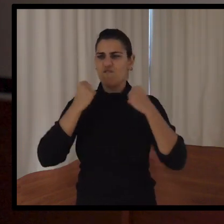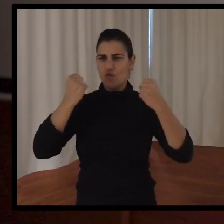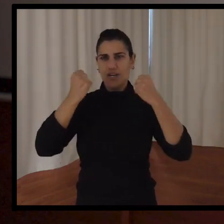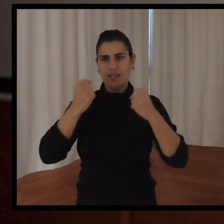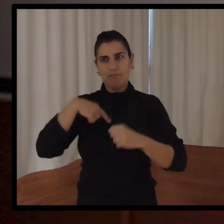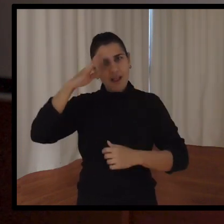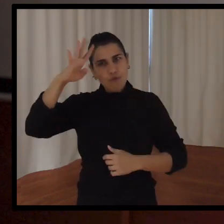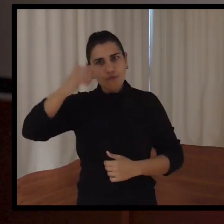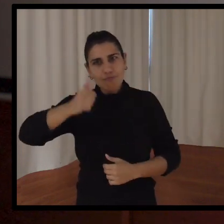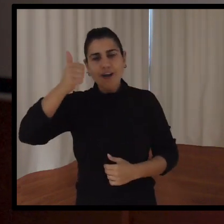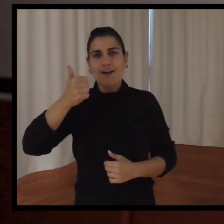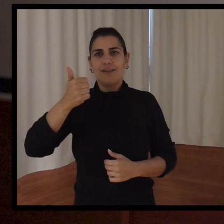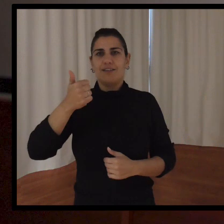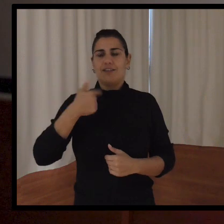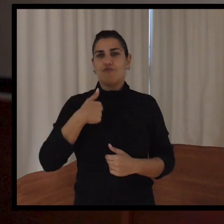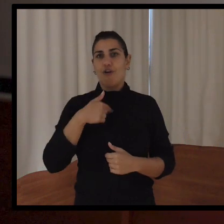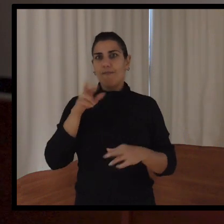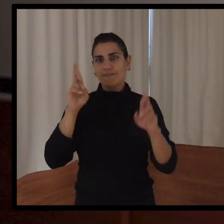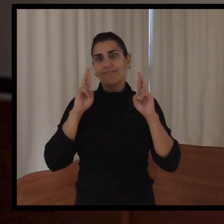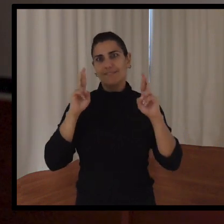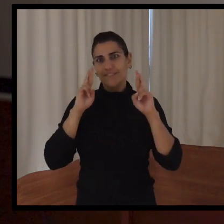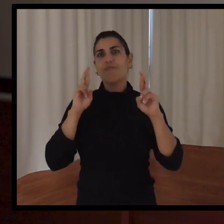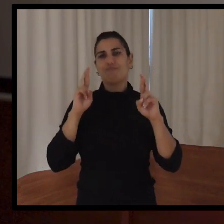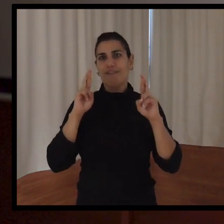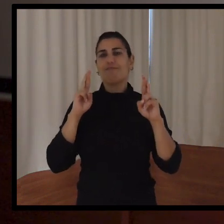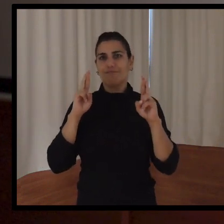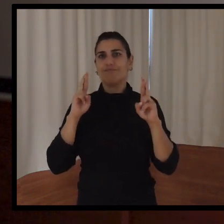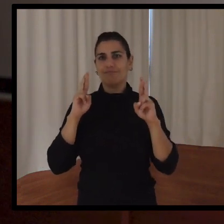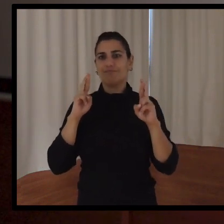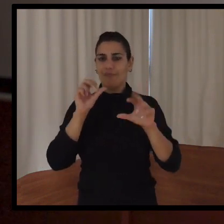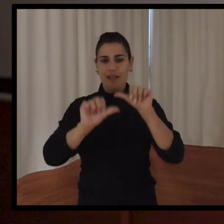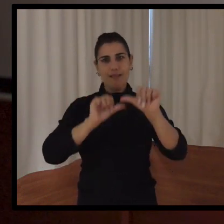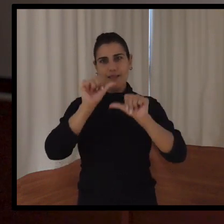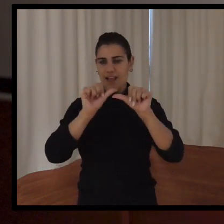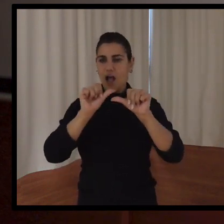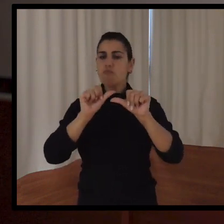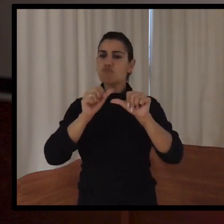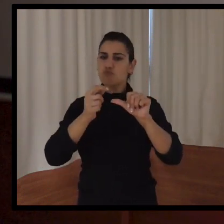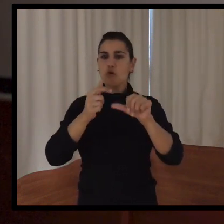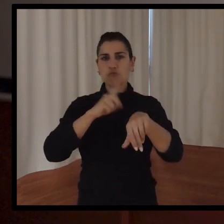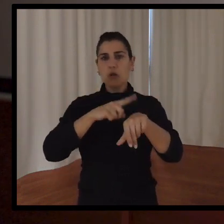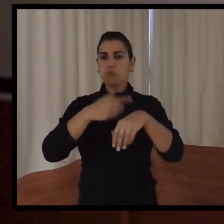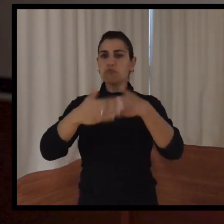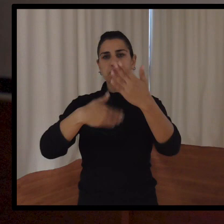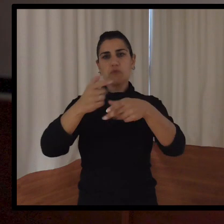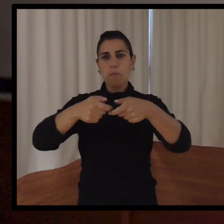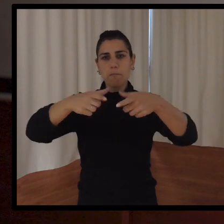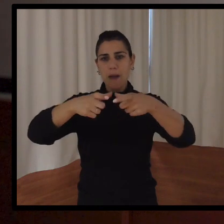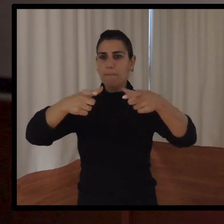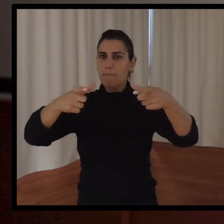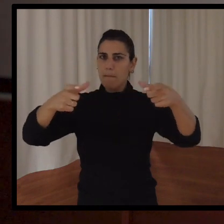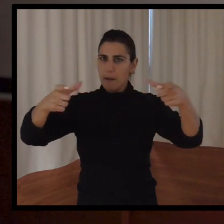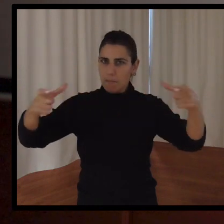ilusión. Y espero que esta Liga, con el paso del tiempo, pues, se pueda seguir creciendo. Y puedan ser